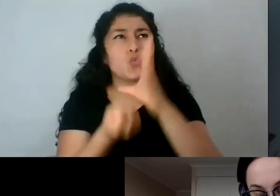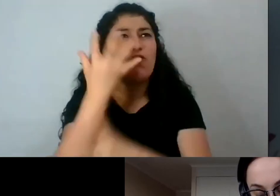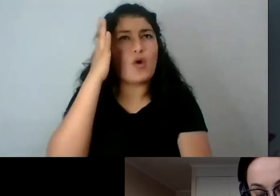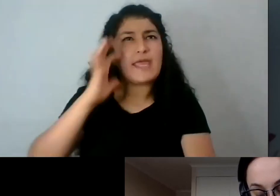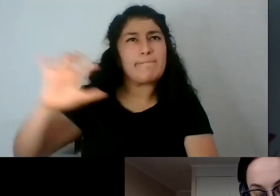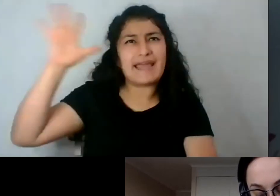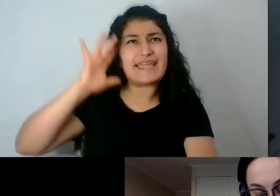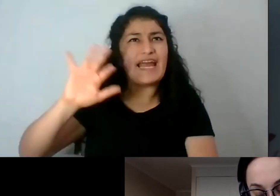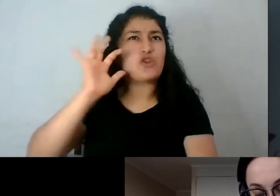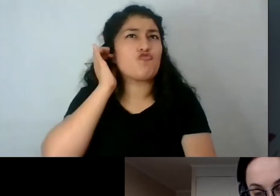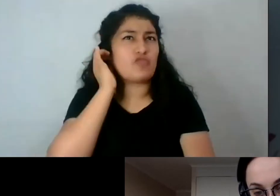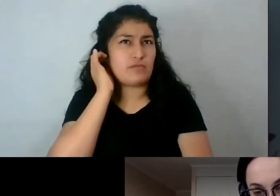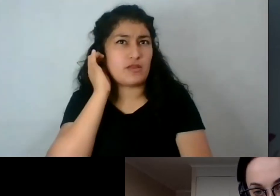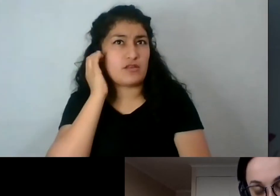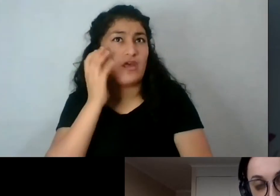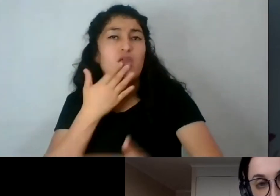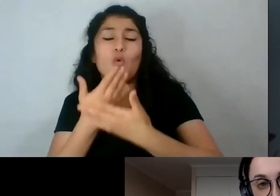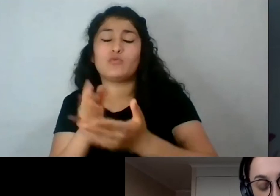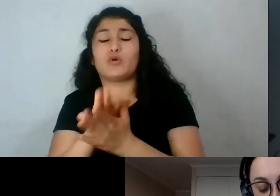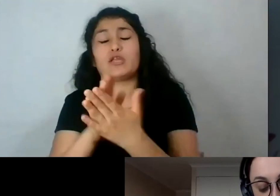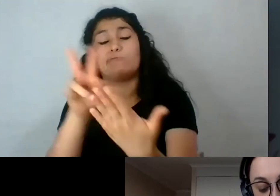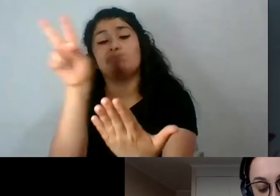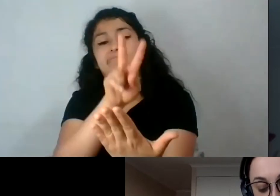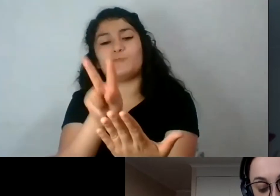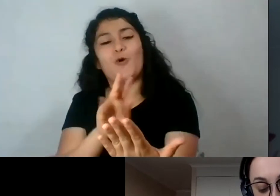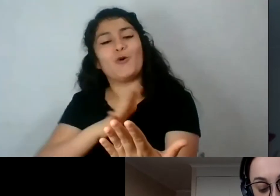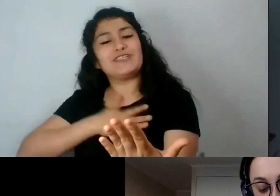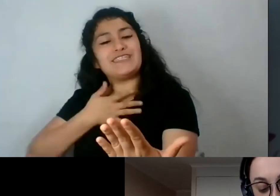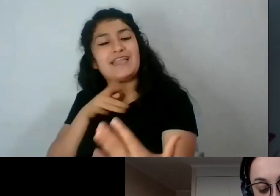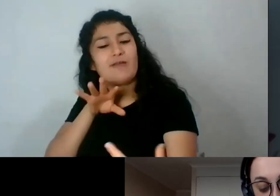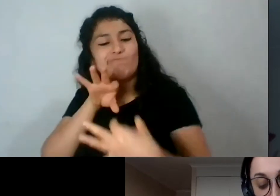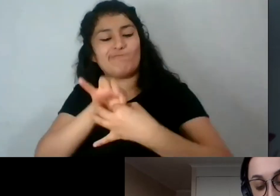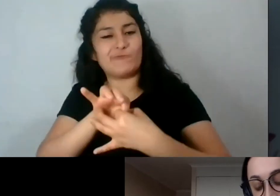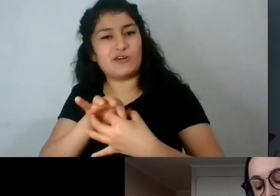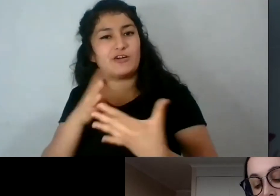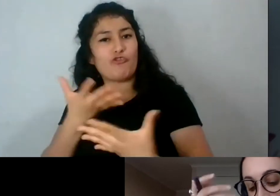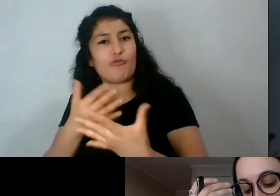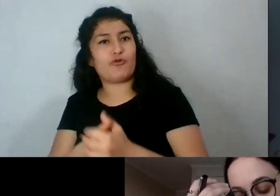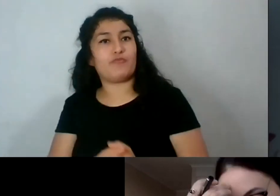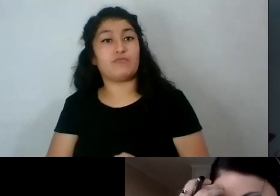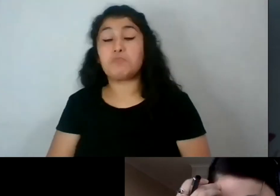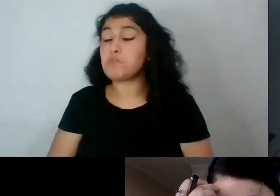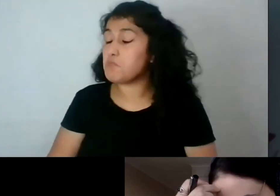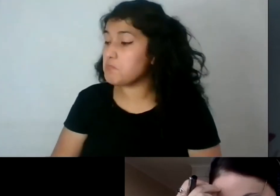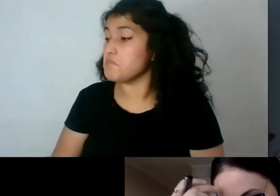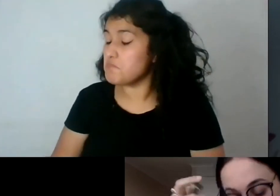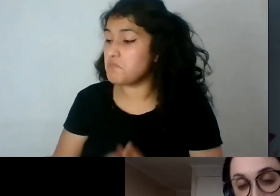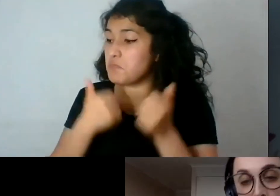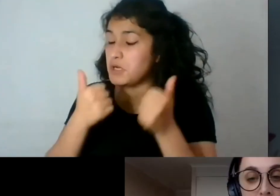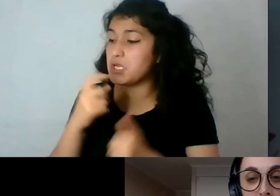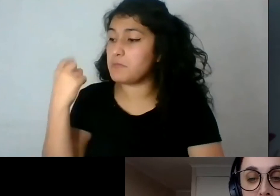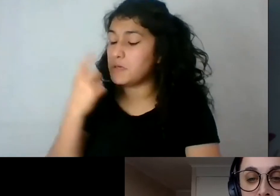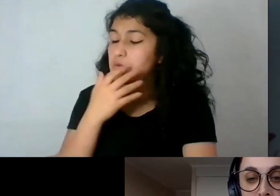lectoras que tanto gozan de las lecturas analizadas? Qué buena pregunta, y yo creo que